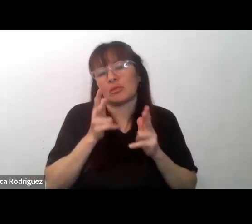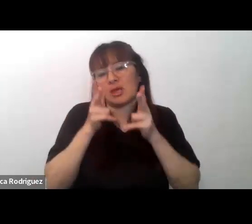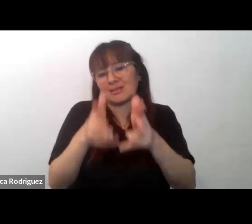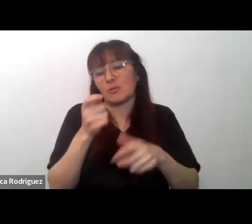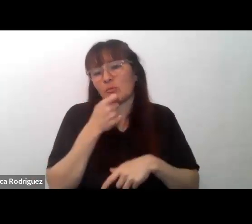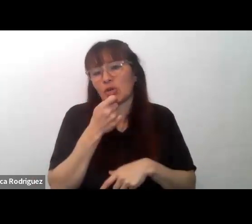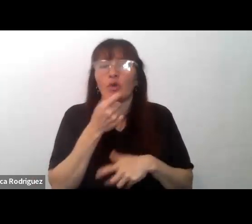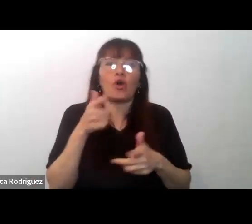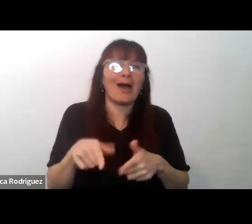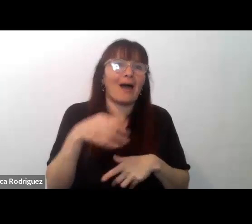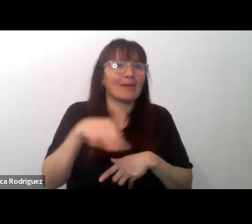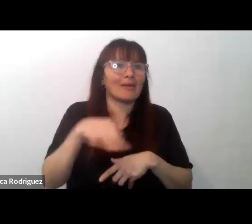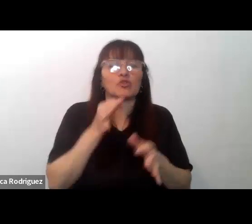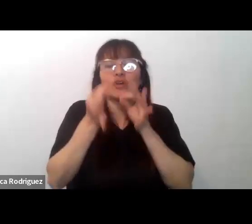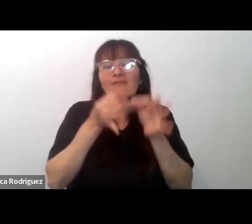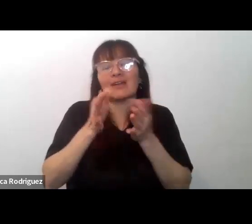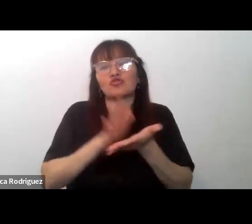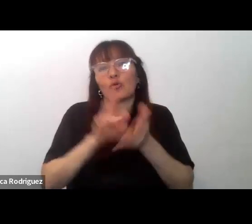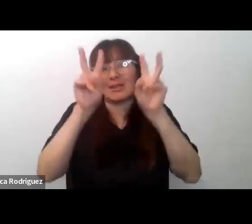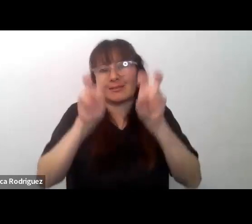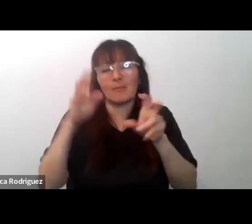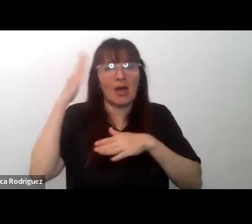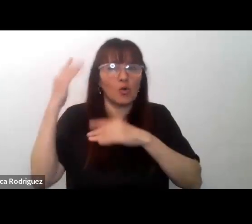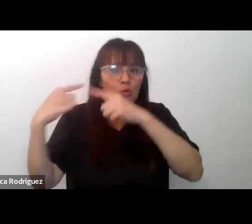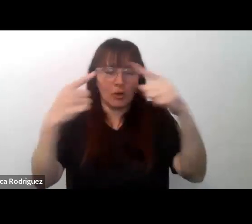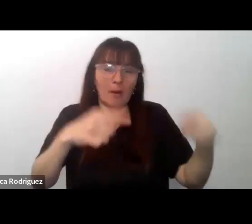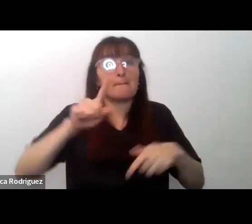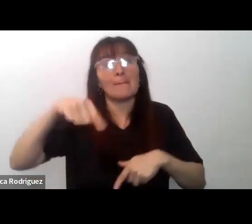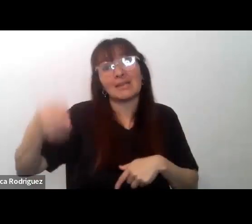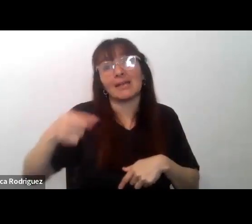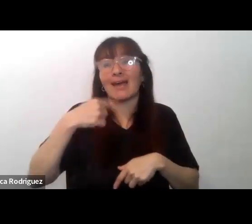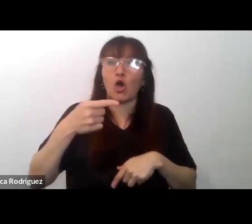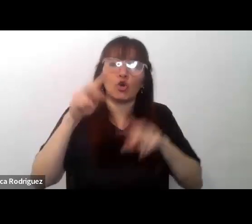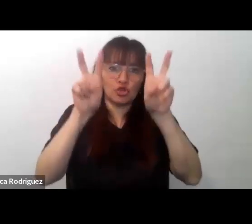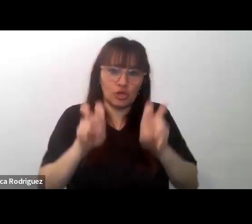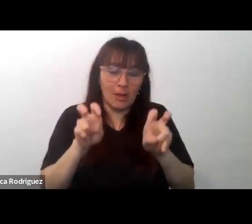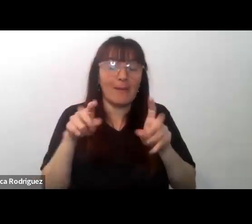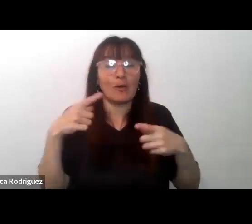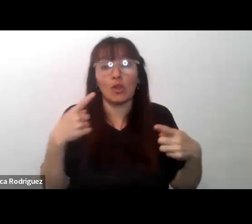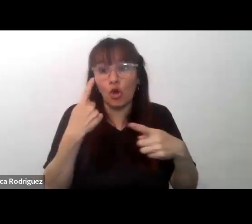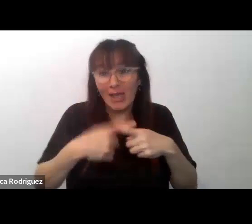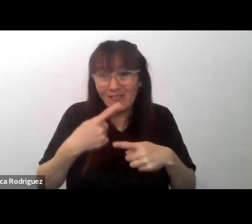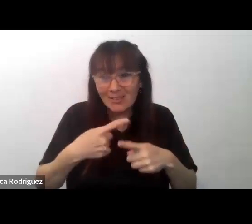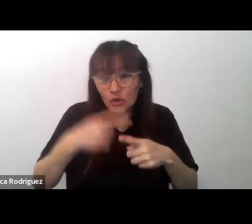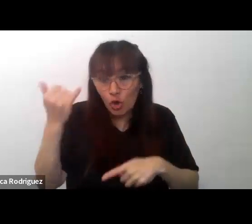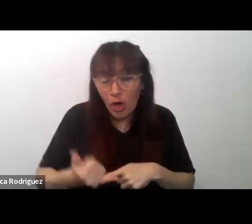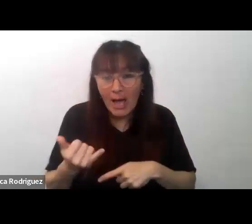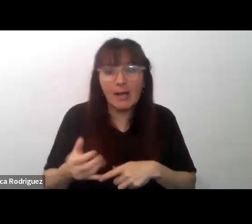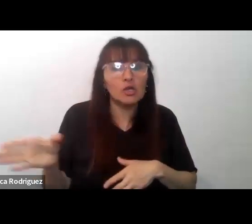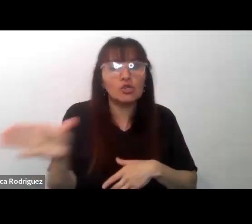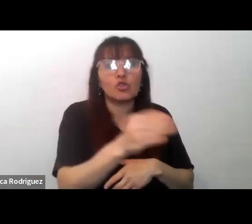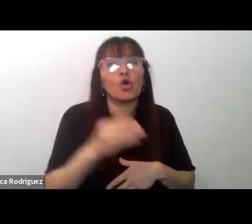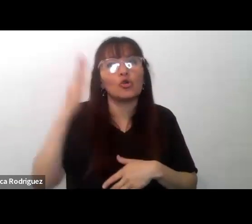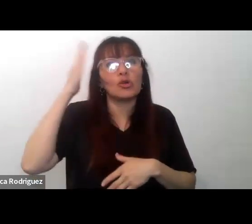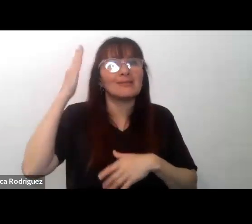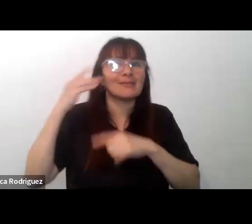de la interculturalidad y mañana hablaremos de otra cosa y cuando hay un evento hablamos todos de la